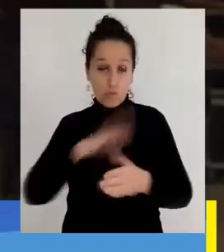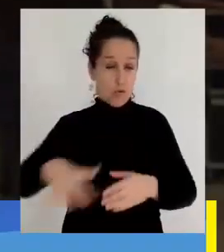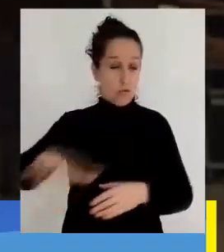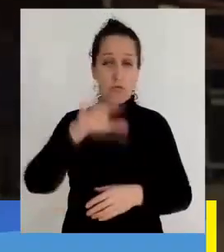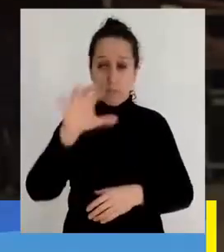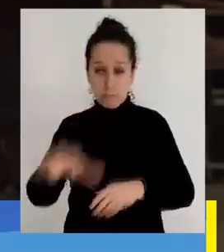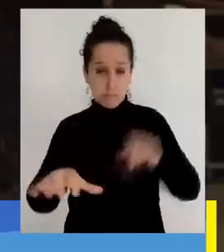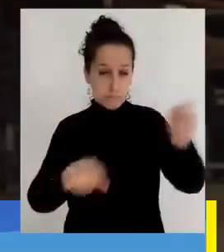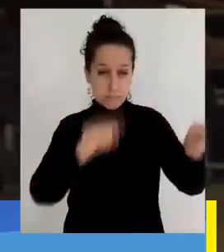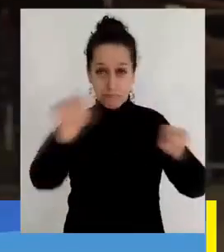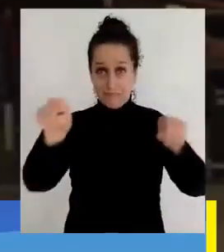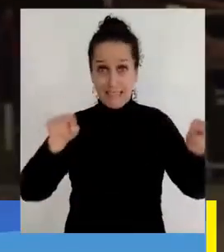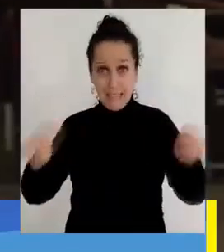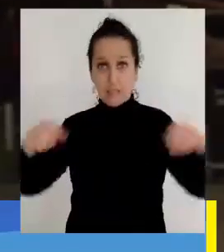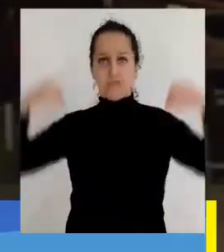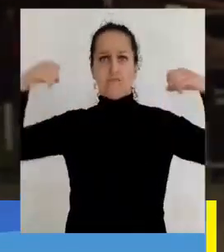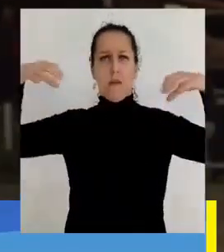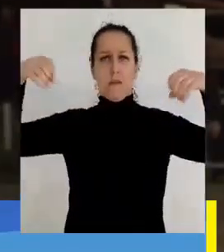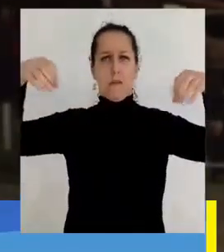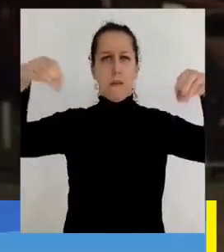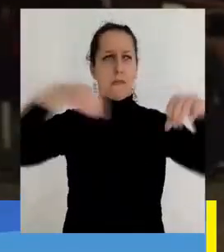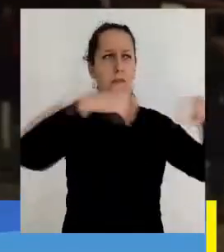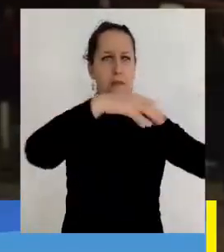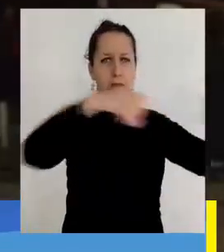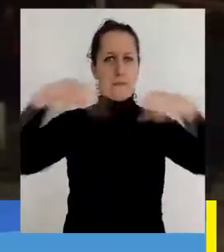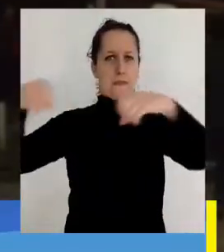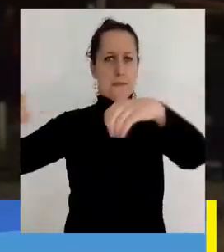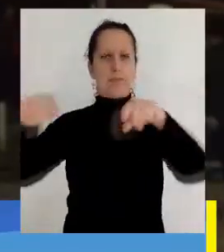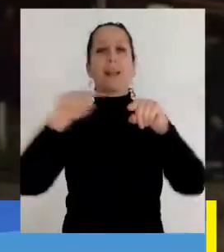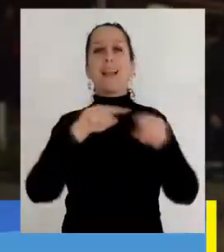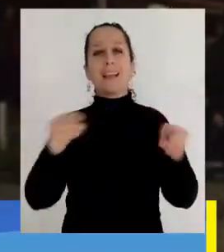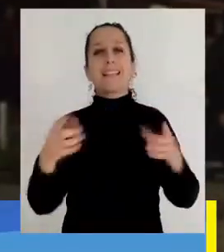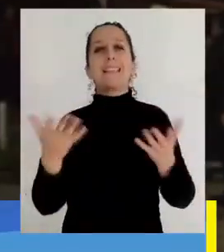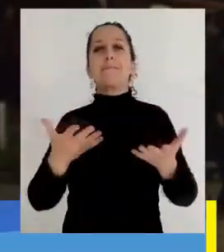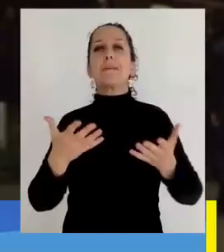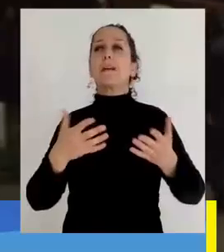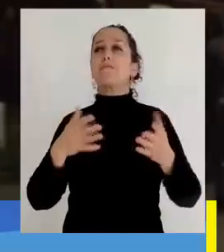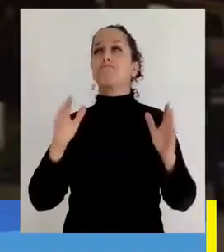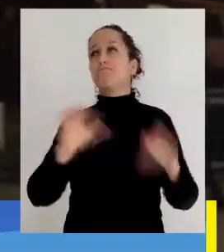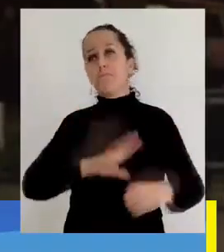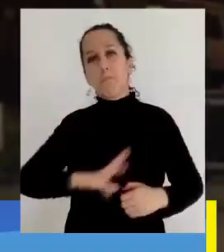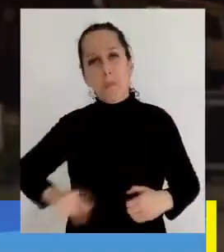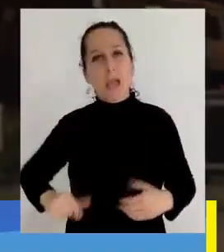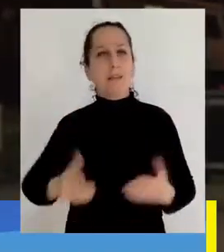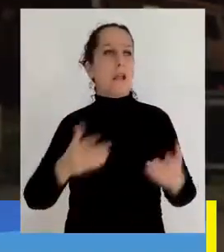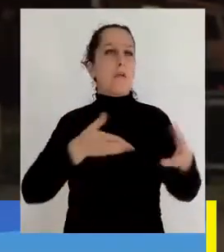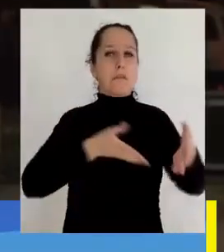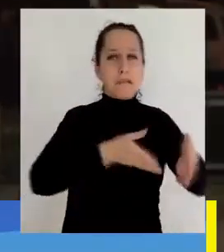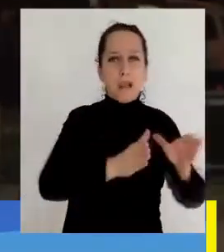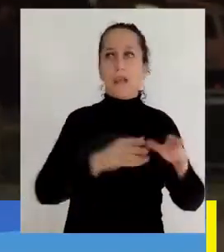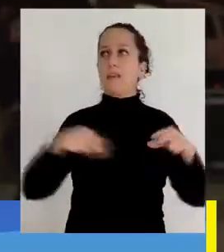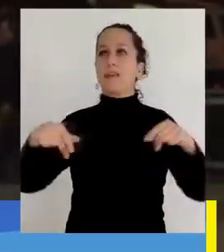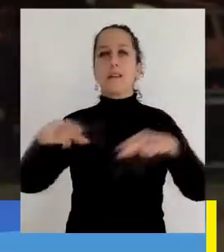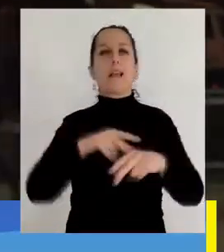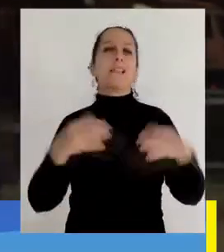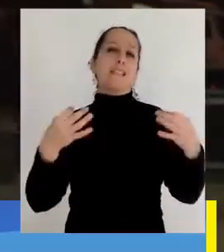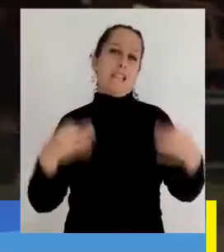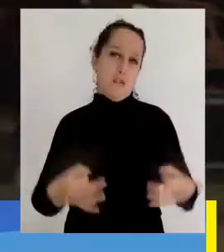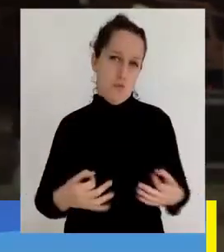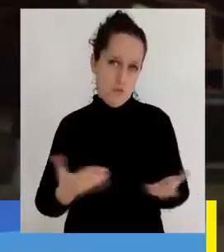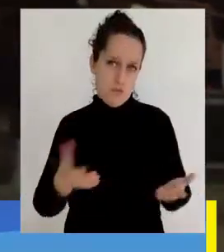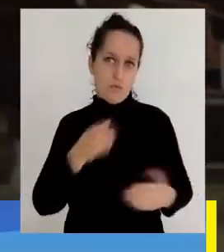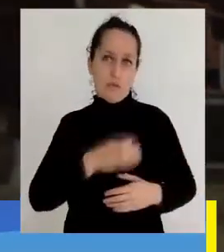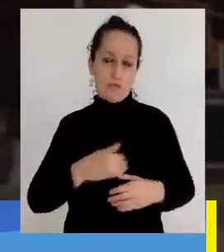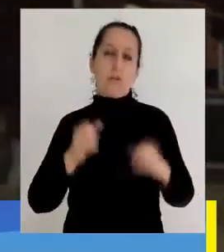ciudad de Concepción podamos tener este tipo de iluminarias con tecnología LED que permite entregar espacios comunes mucho más seguros para que las